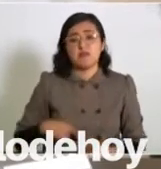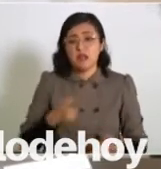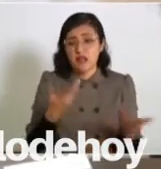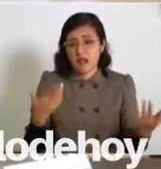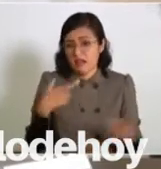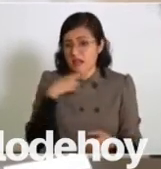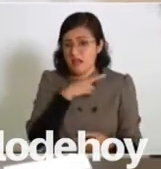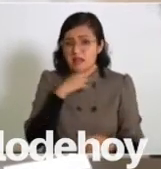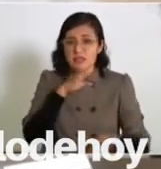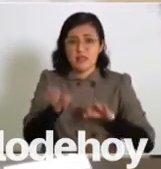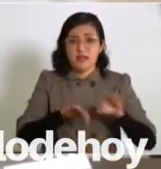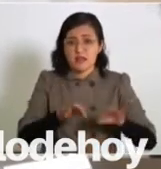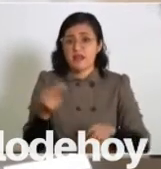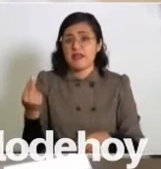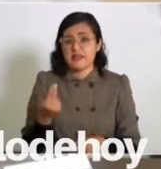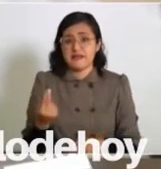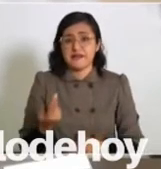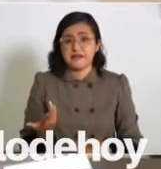municipal.